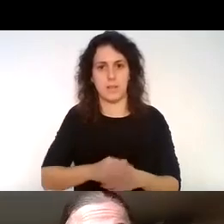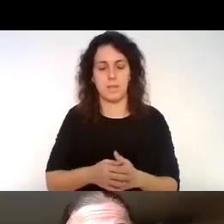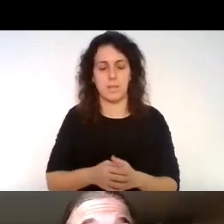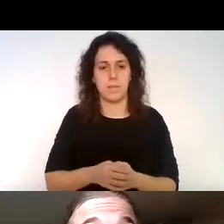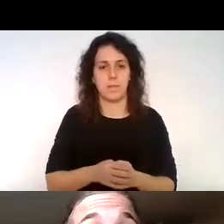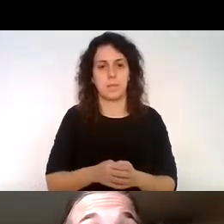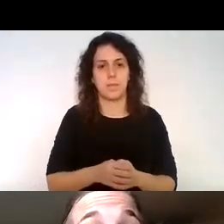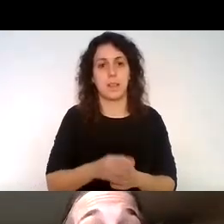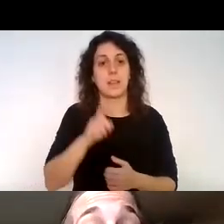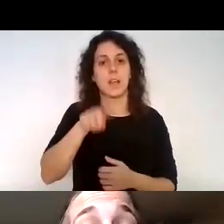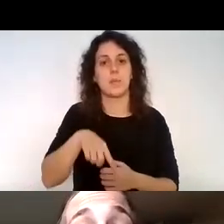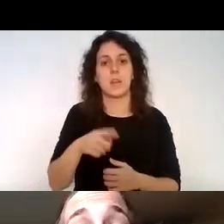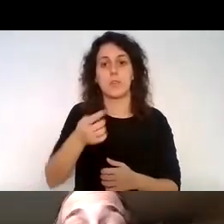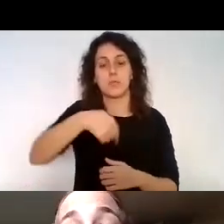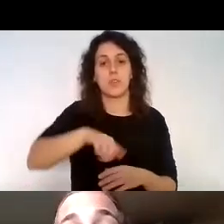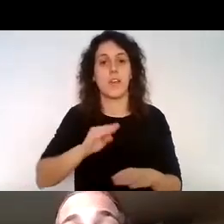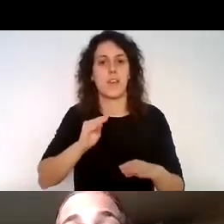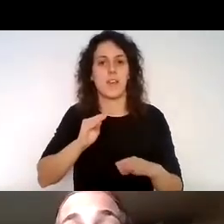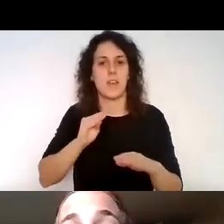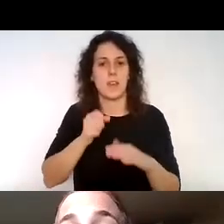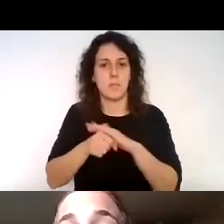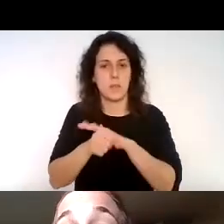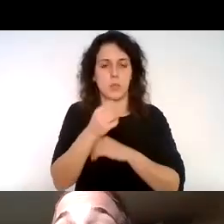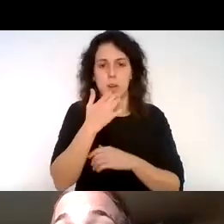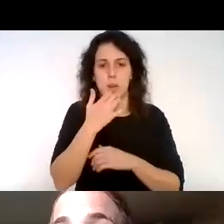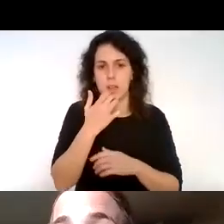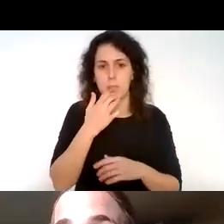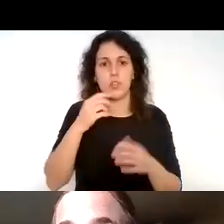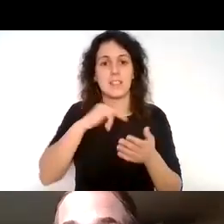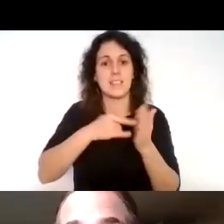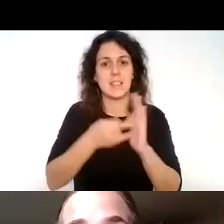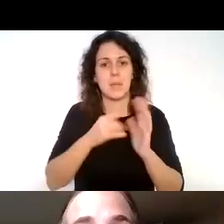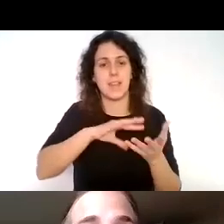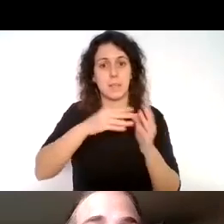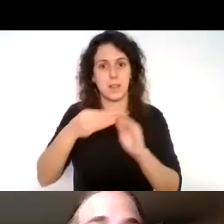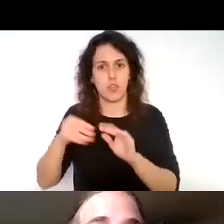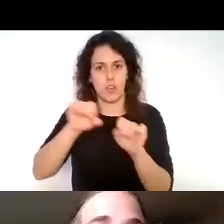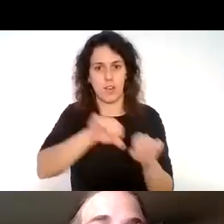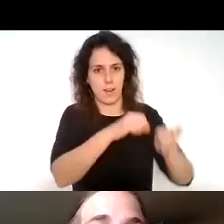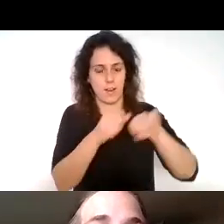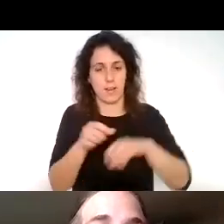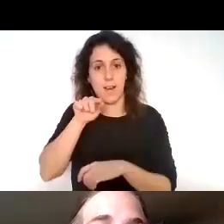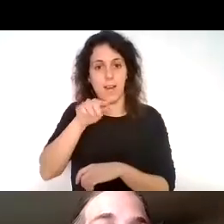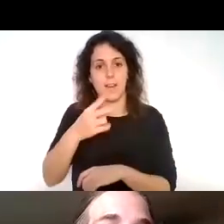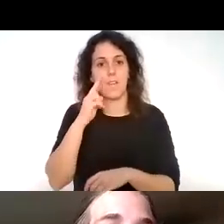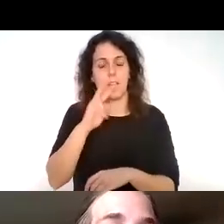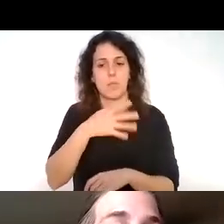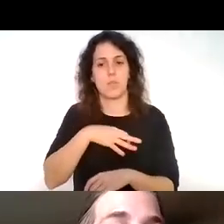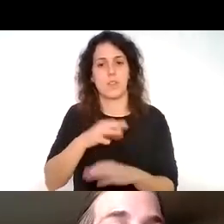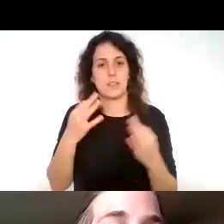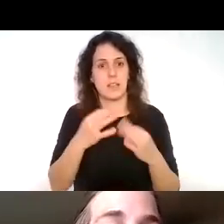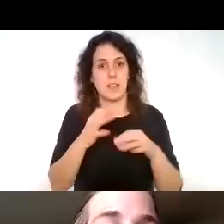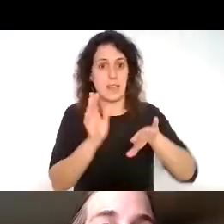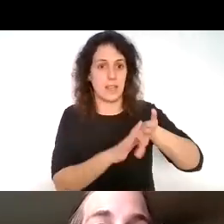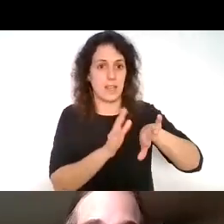hecho una inversión también en sistema de adaptación para kayak aquí se ve en la parte izquierda